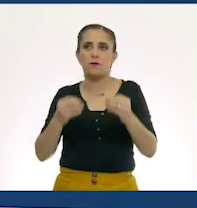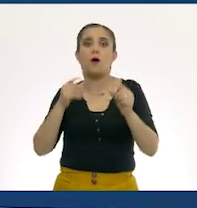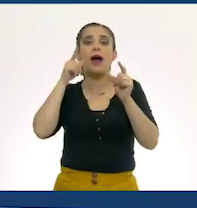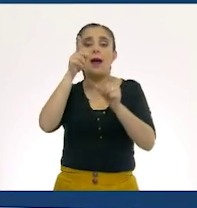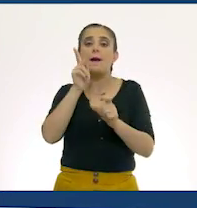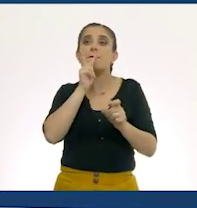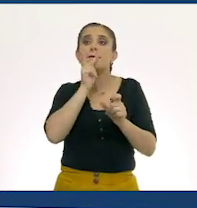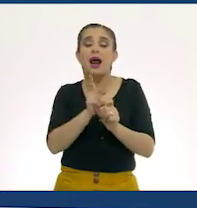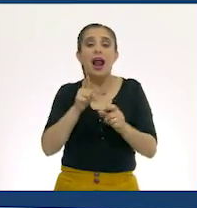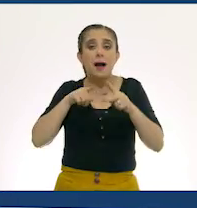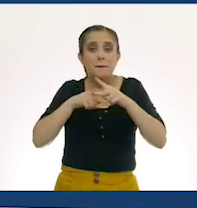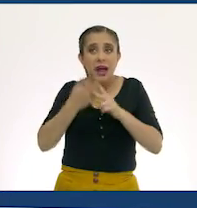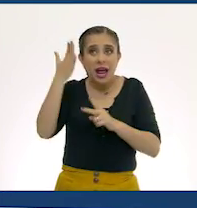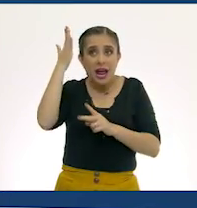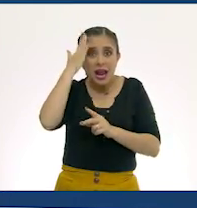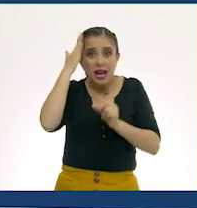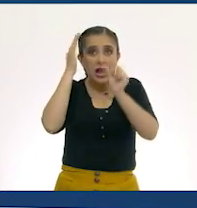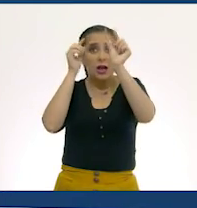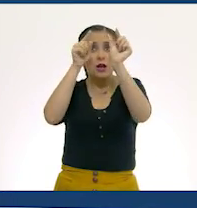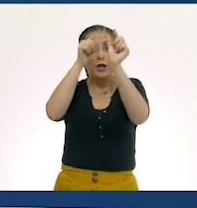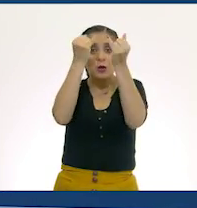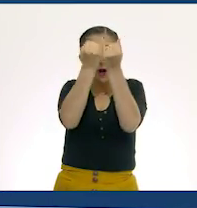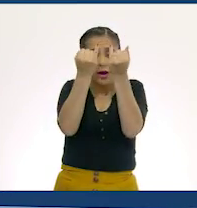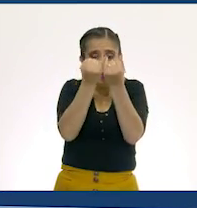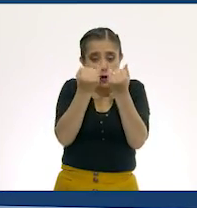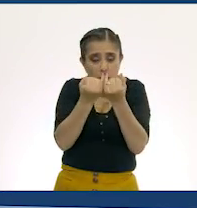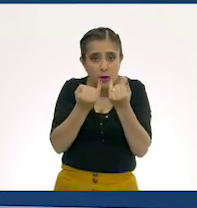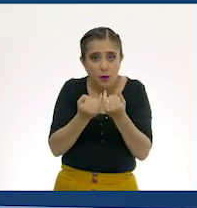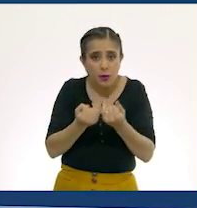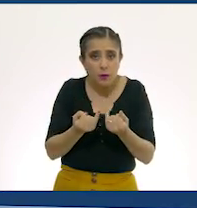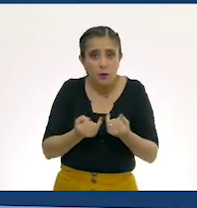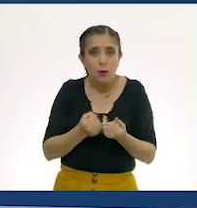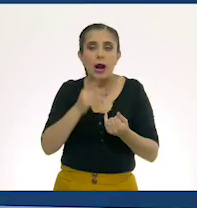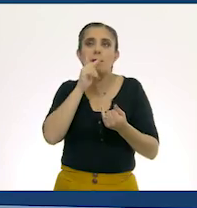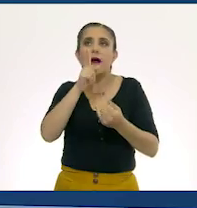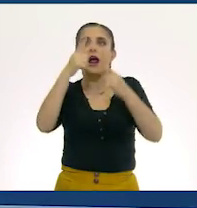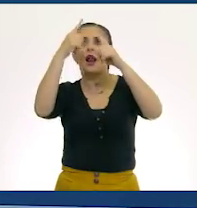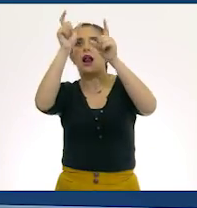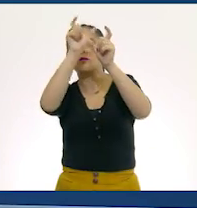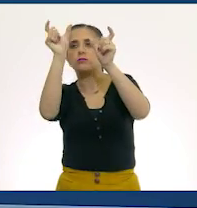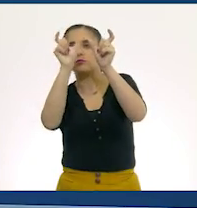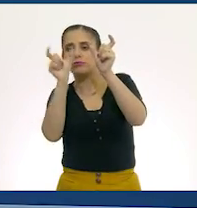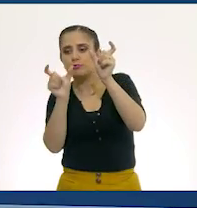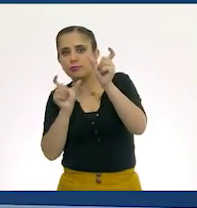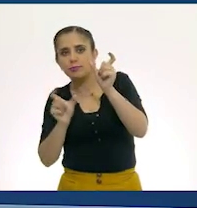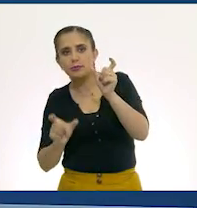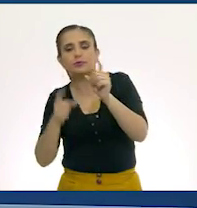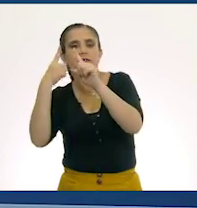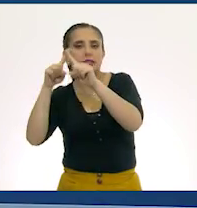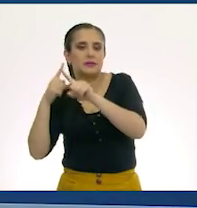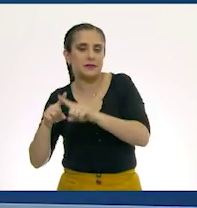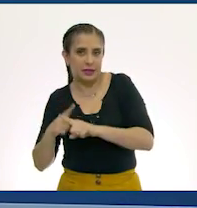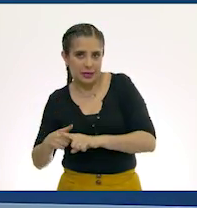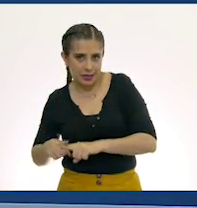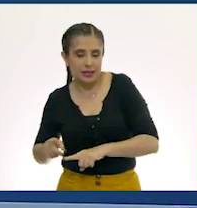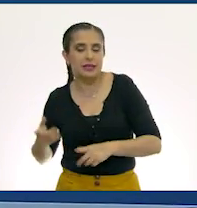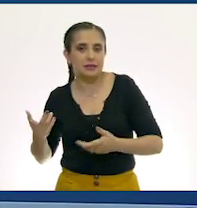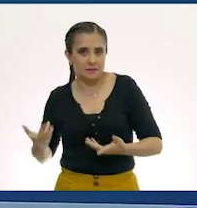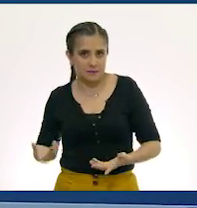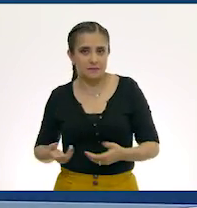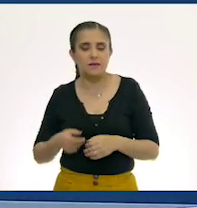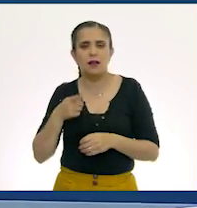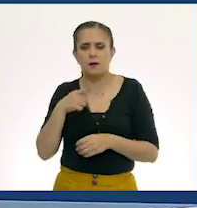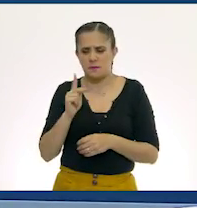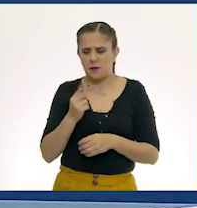Espérenme un poco, me faltaron un montón. Pero, pero, bueno, ustedes dirán, ¿cómo se